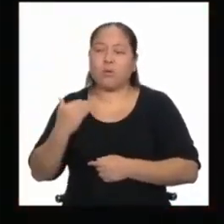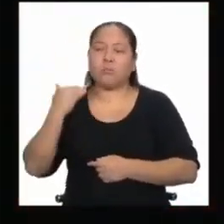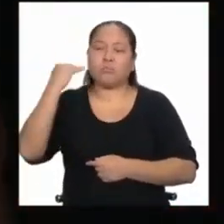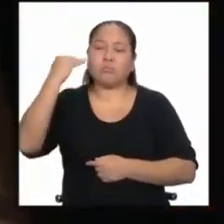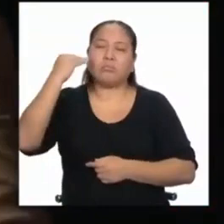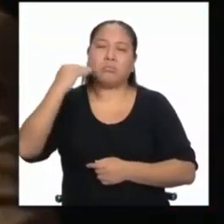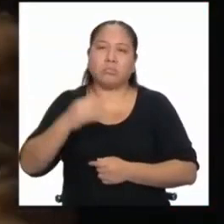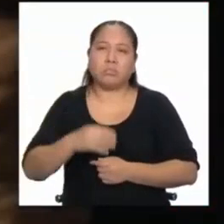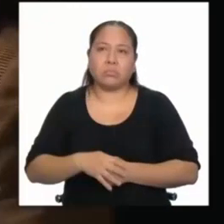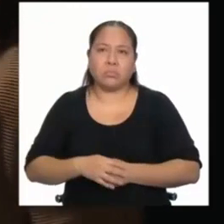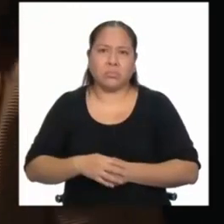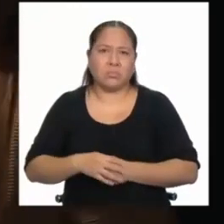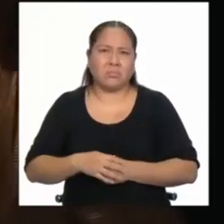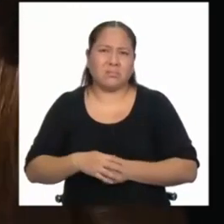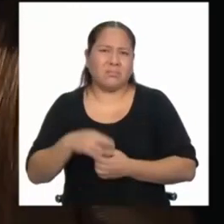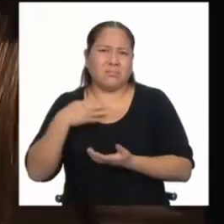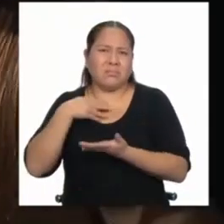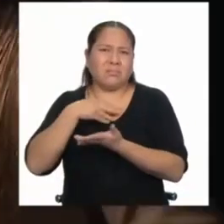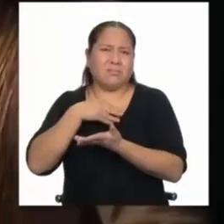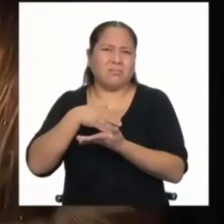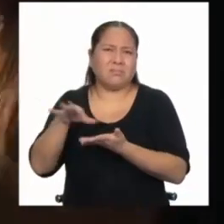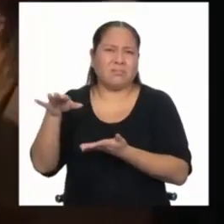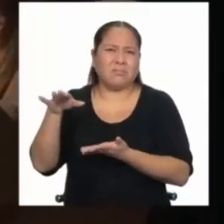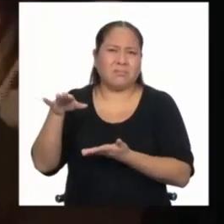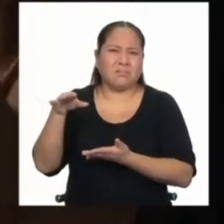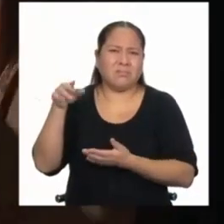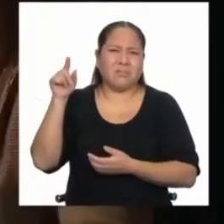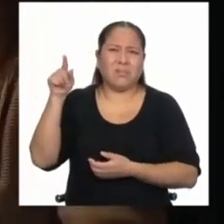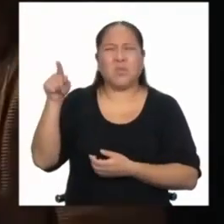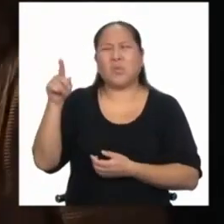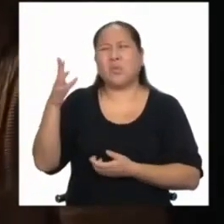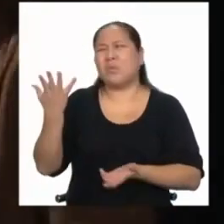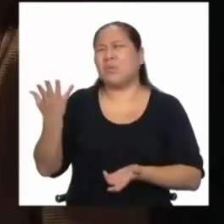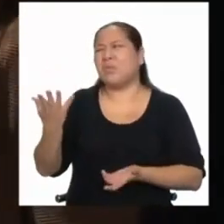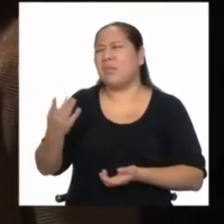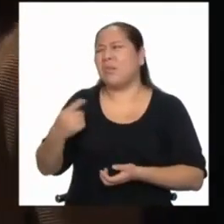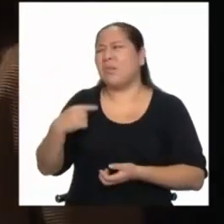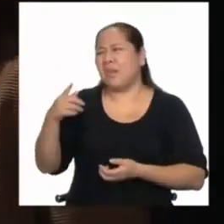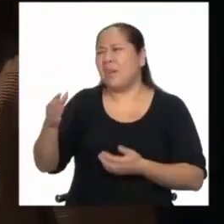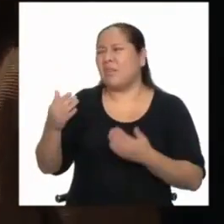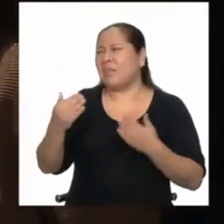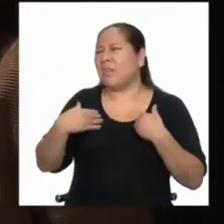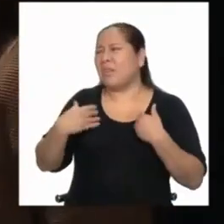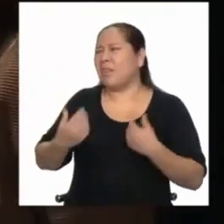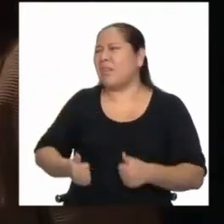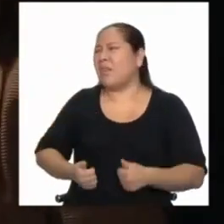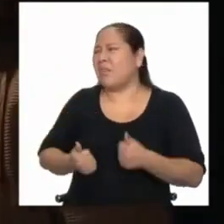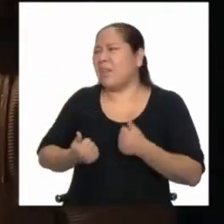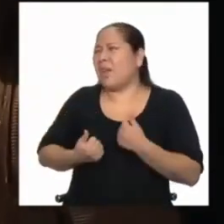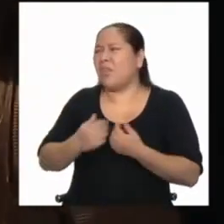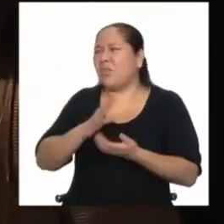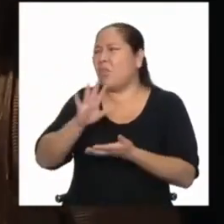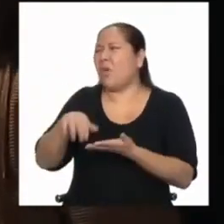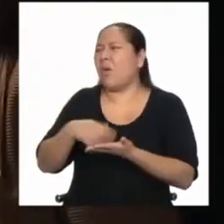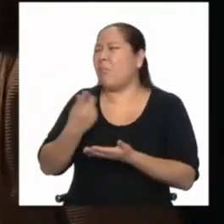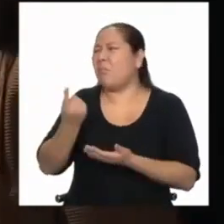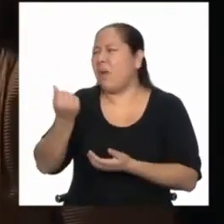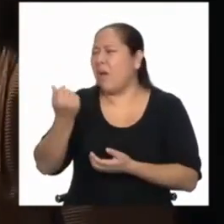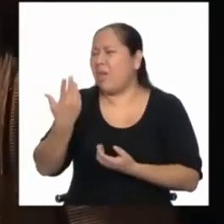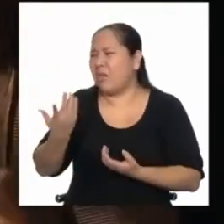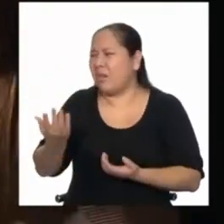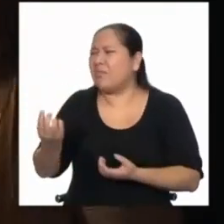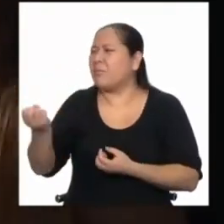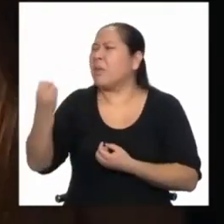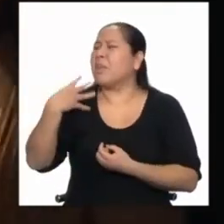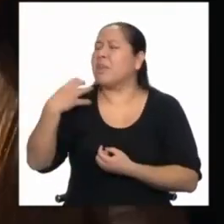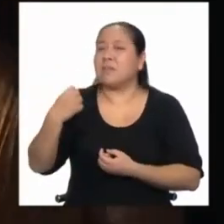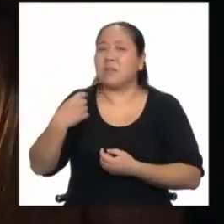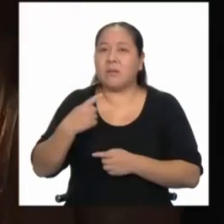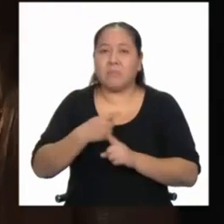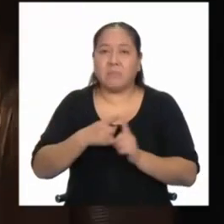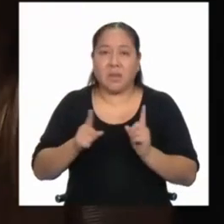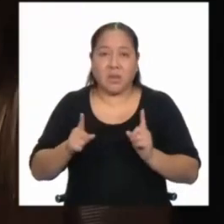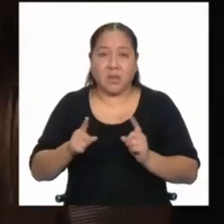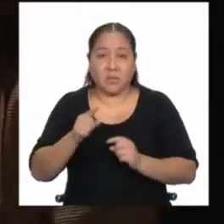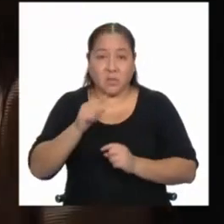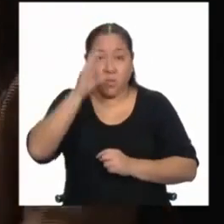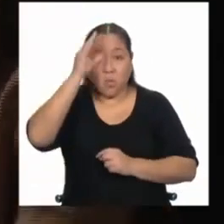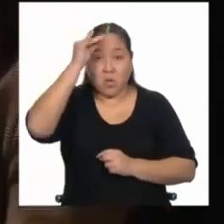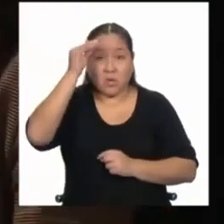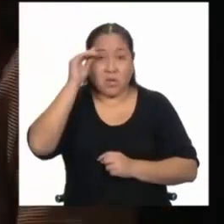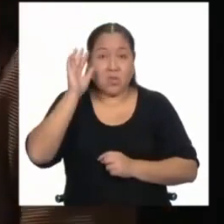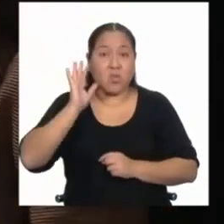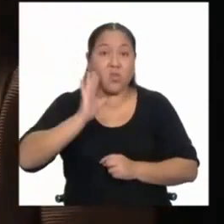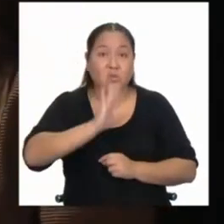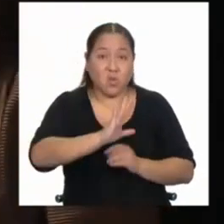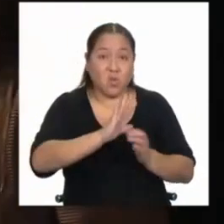me van a mandar al demonio, pues me van a decir, tú niñita has tenido todo en la vida, ¿qué me vienes a hablar a mí? Pero si un chico de su comunidad